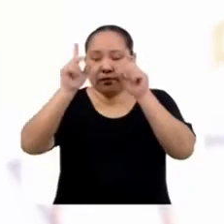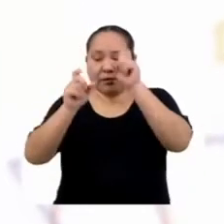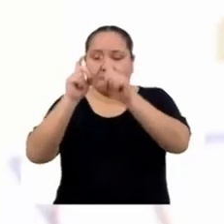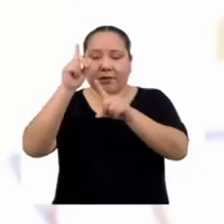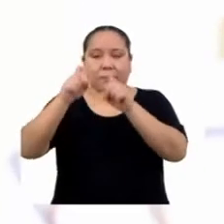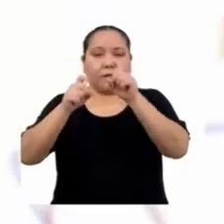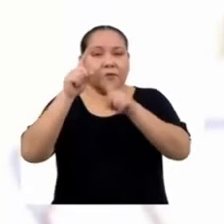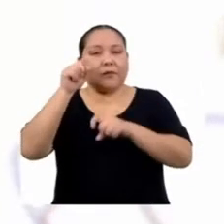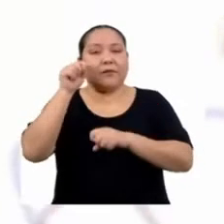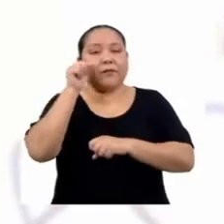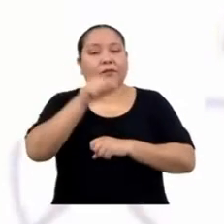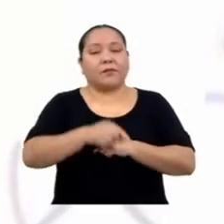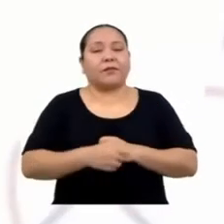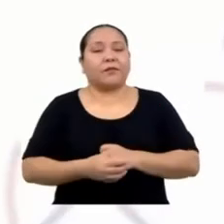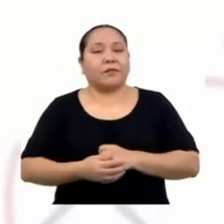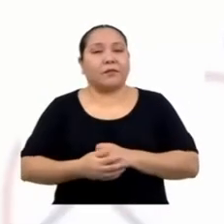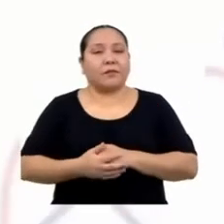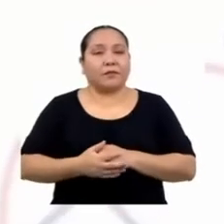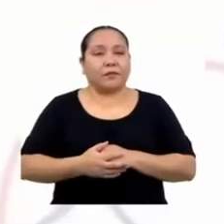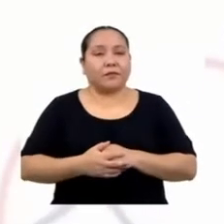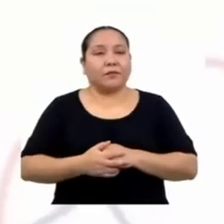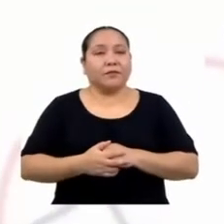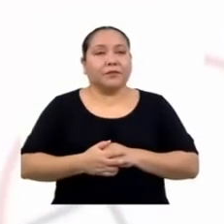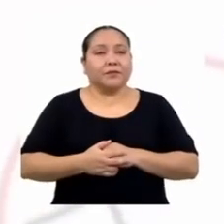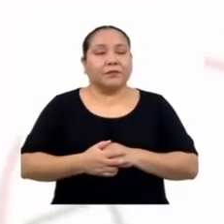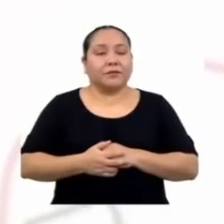nuestra encuesta y quedaría así.